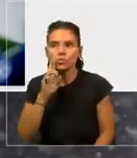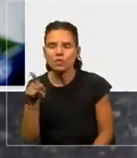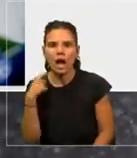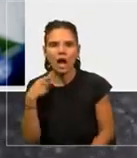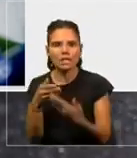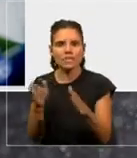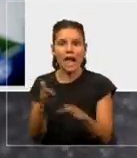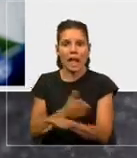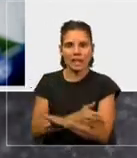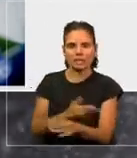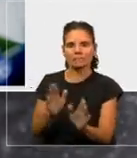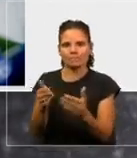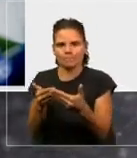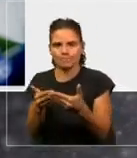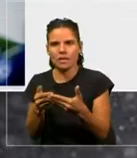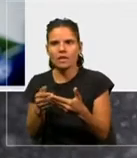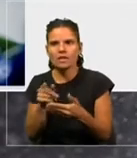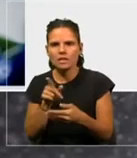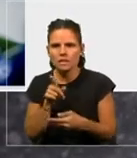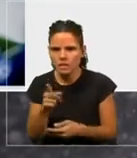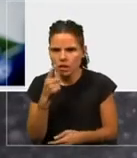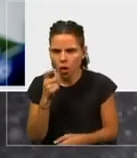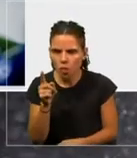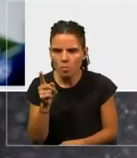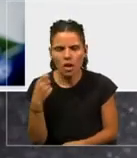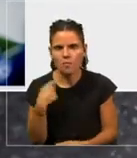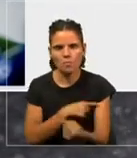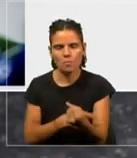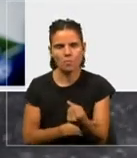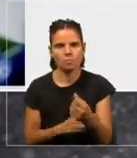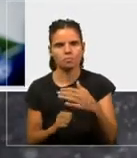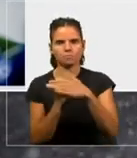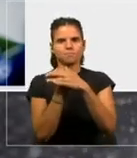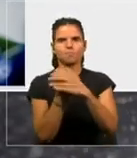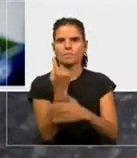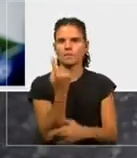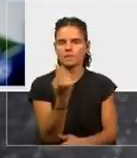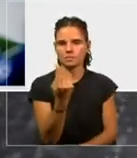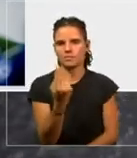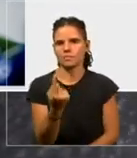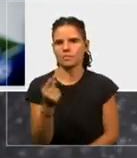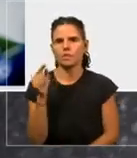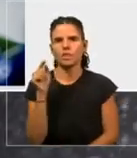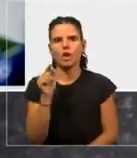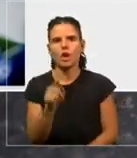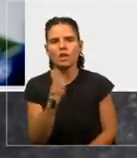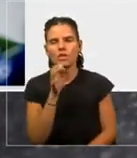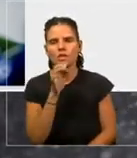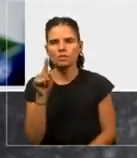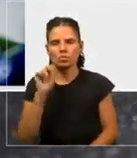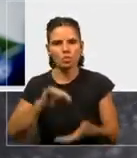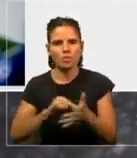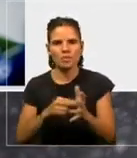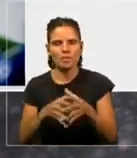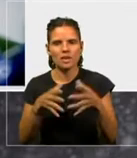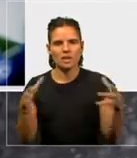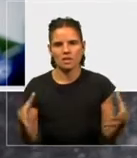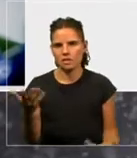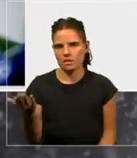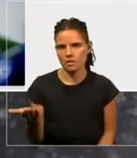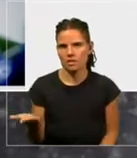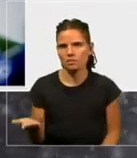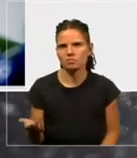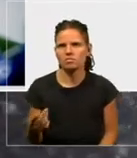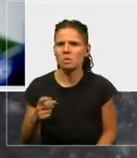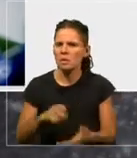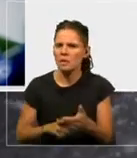era el principal, el más poderoso, y hoy dice que estamos ante un problema colosal. Eso lo dijo hace un